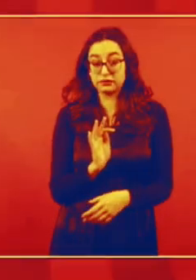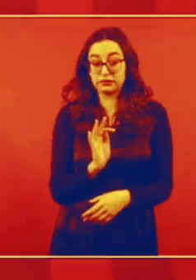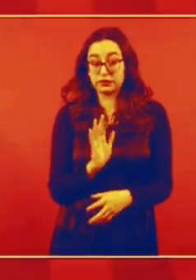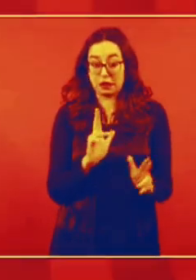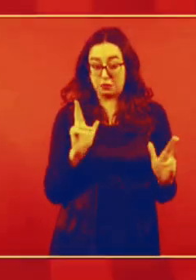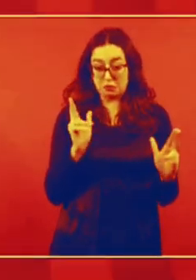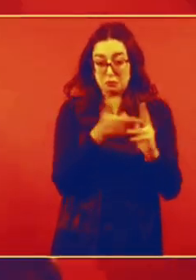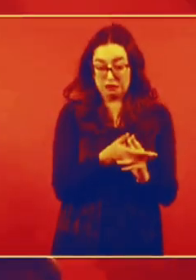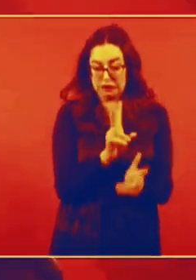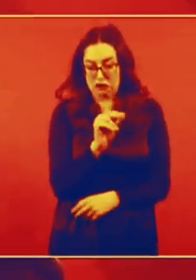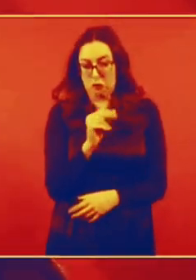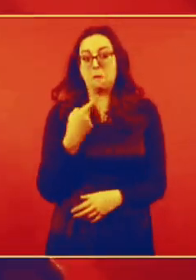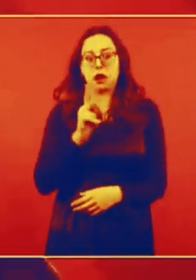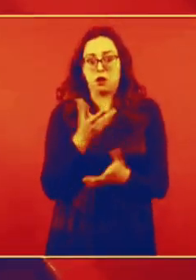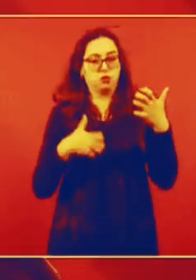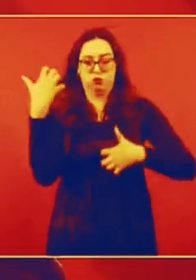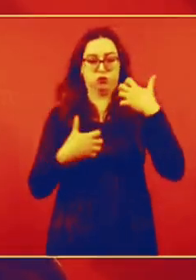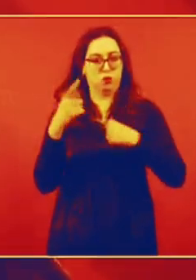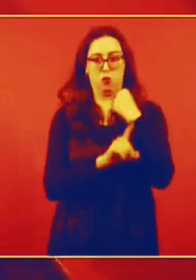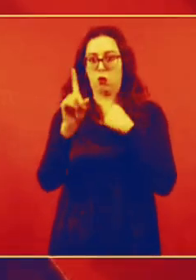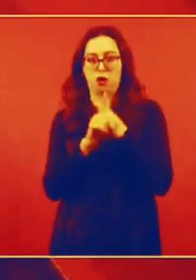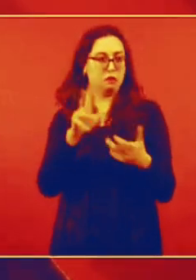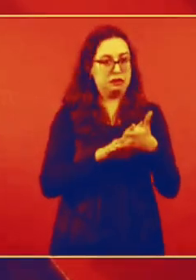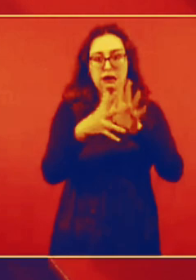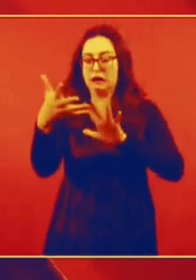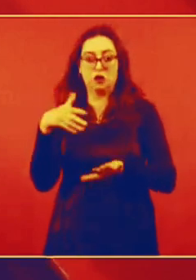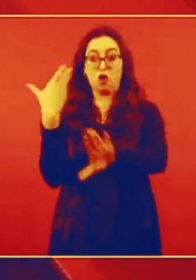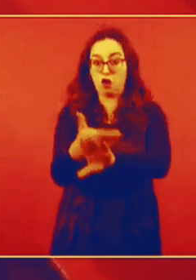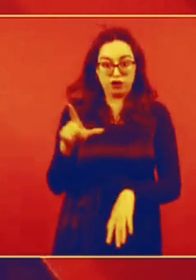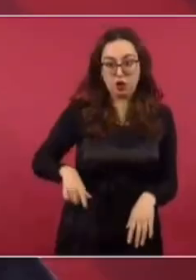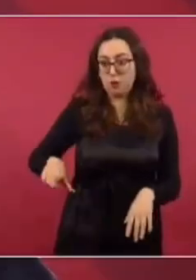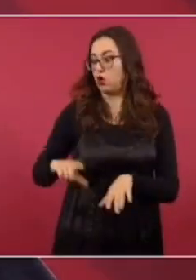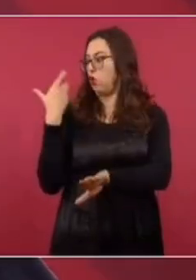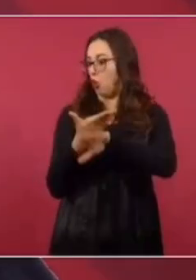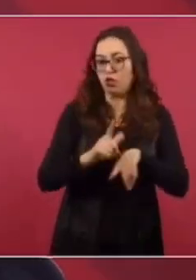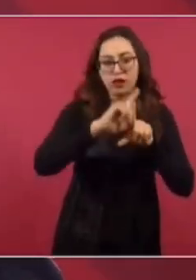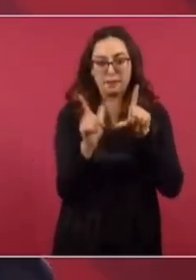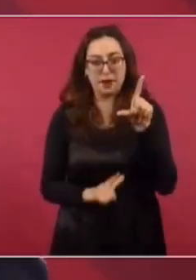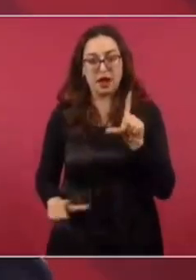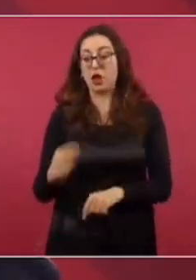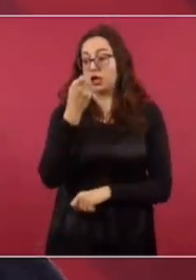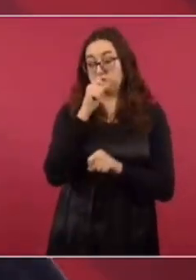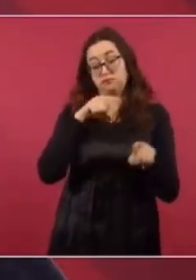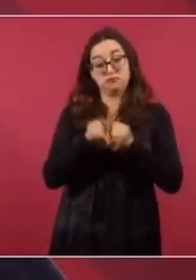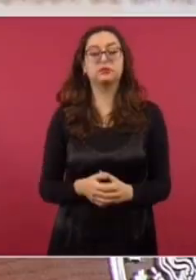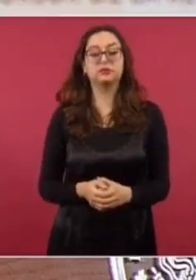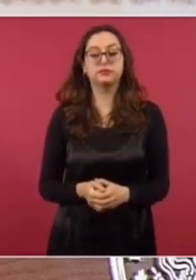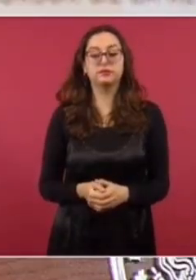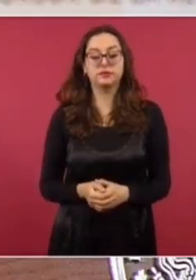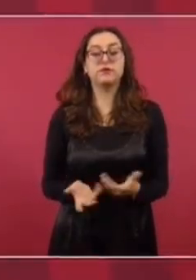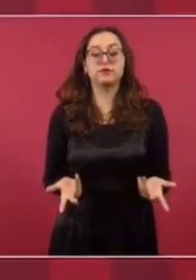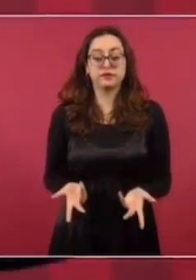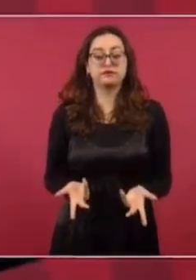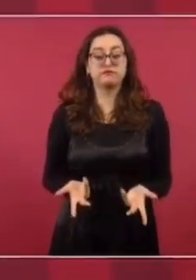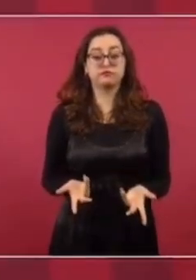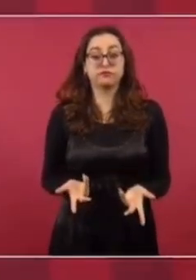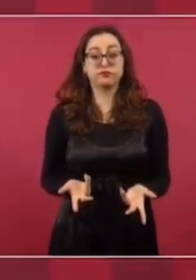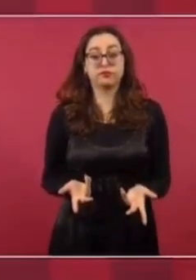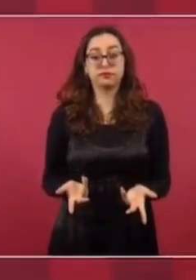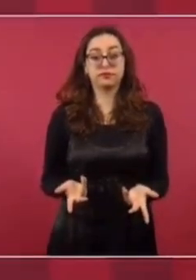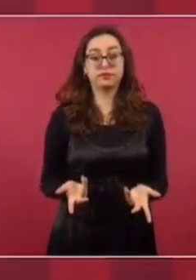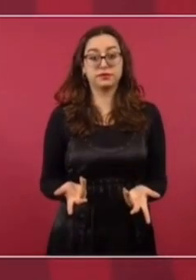el propósito era generar un conflicto mayor, desestabilizar al país. Que eso también es un crimen. Entonces,